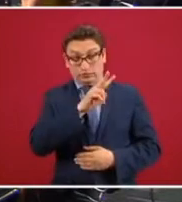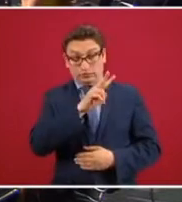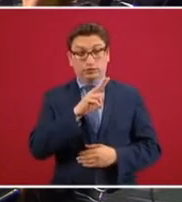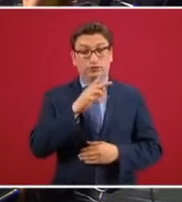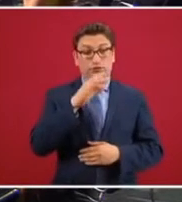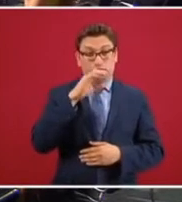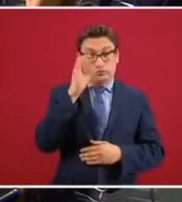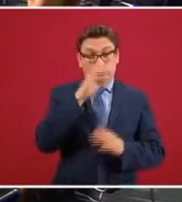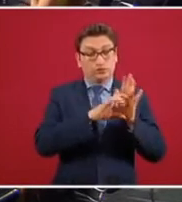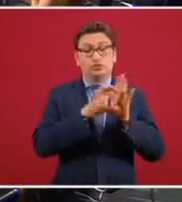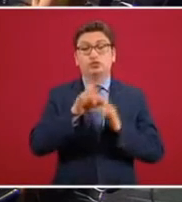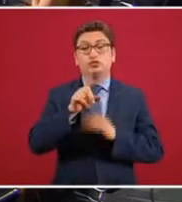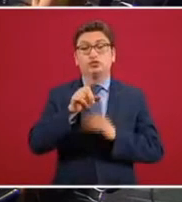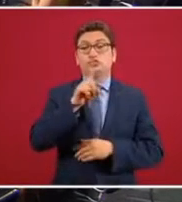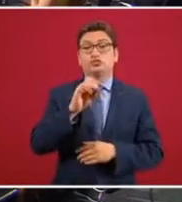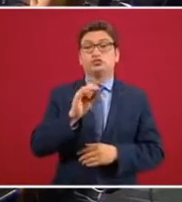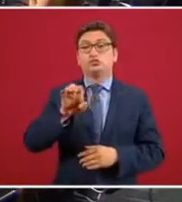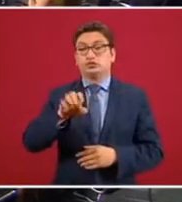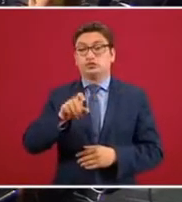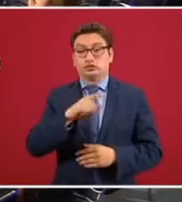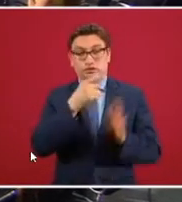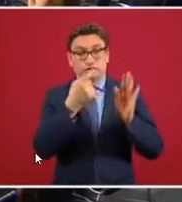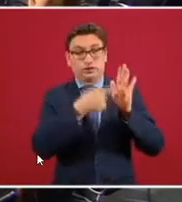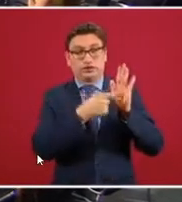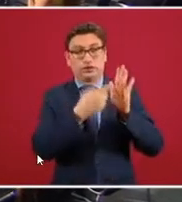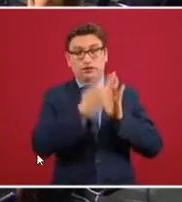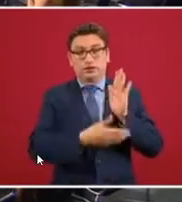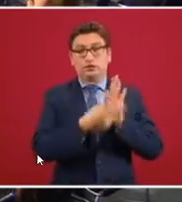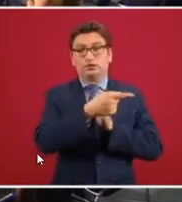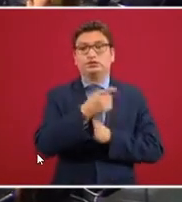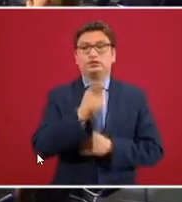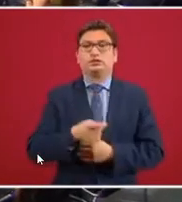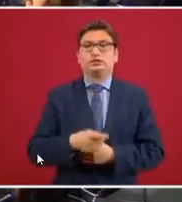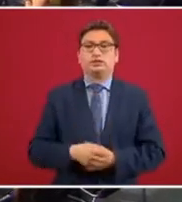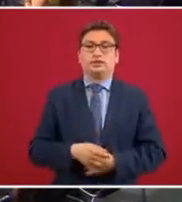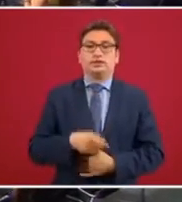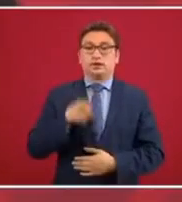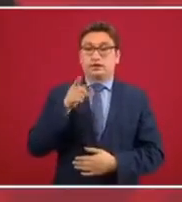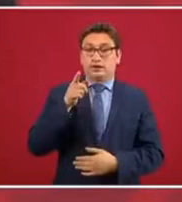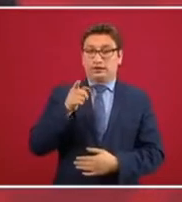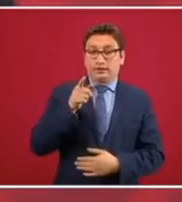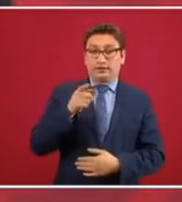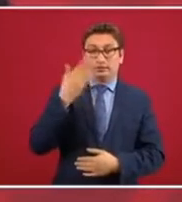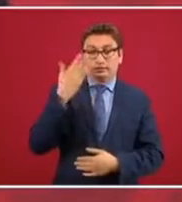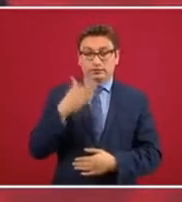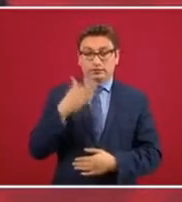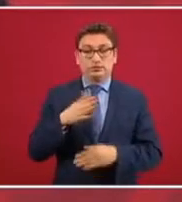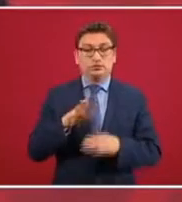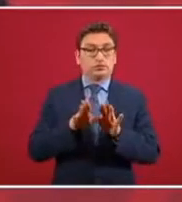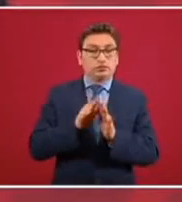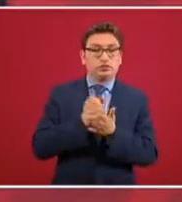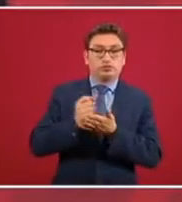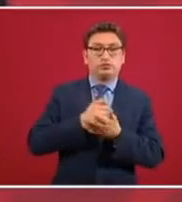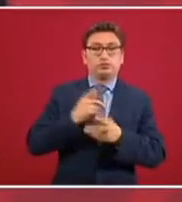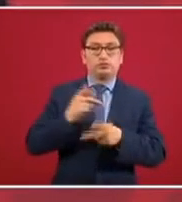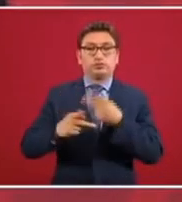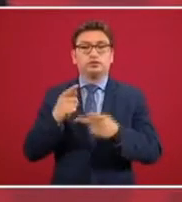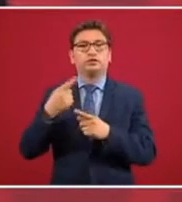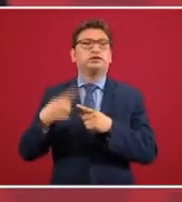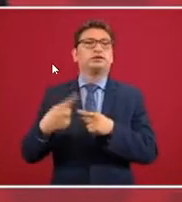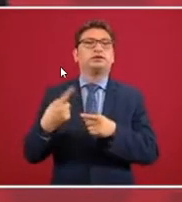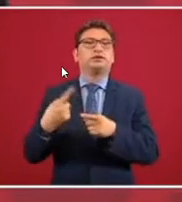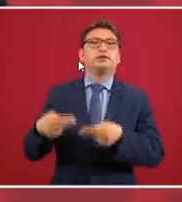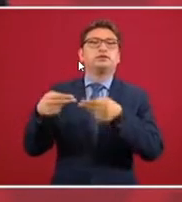de SOE, el mayor número de créditos va para los pequeños